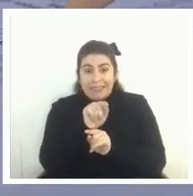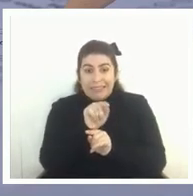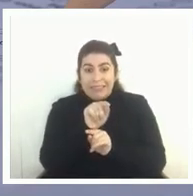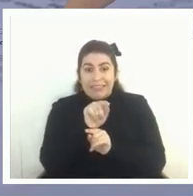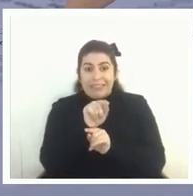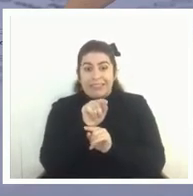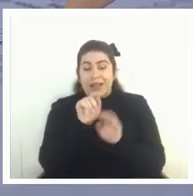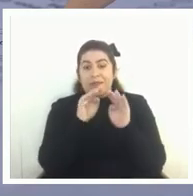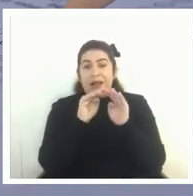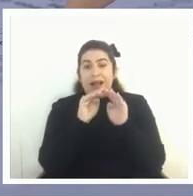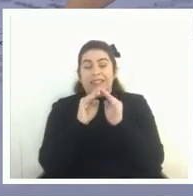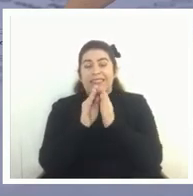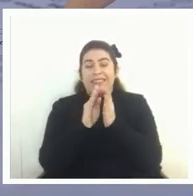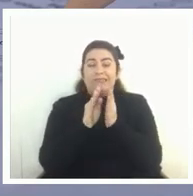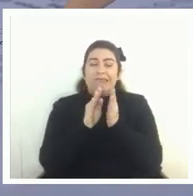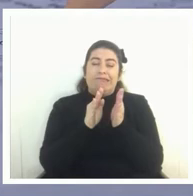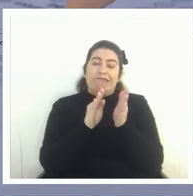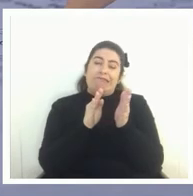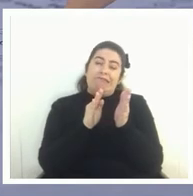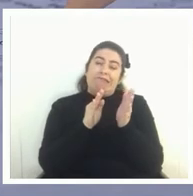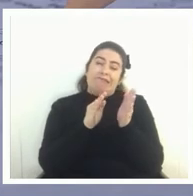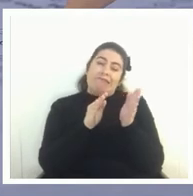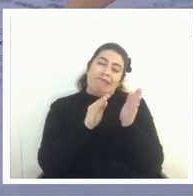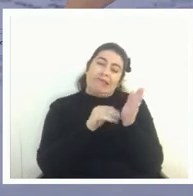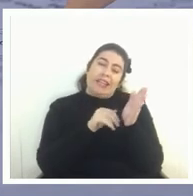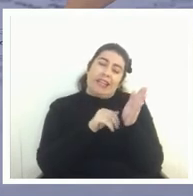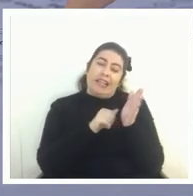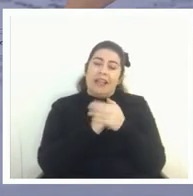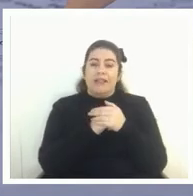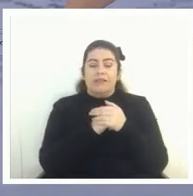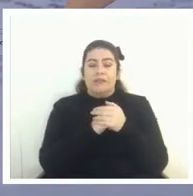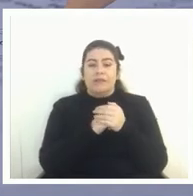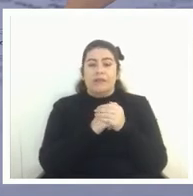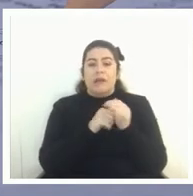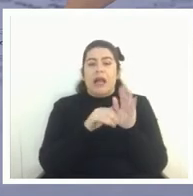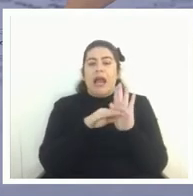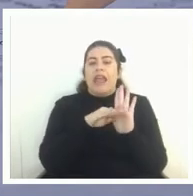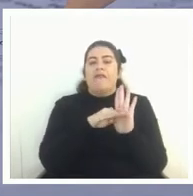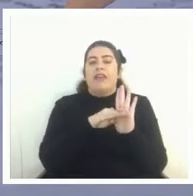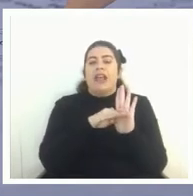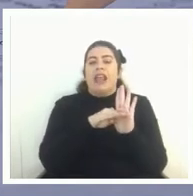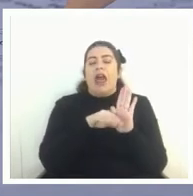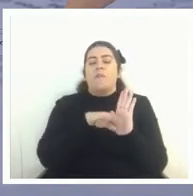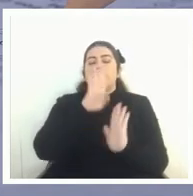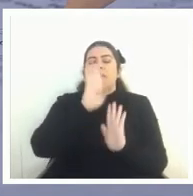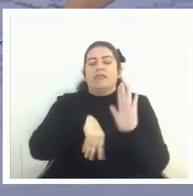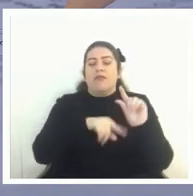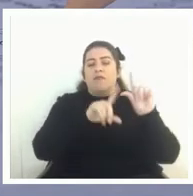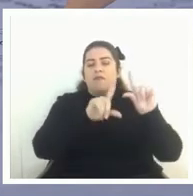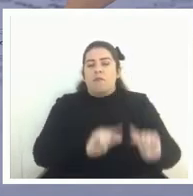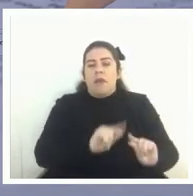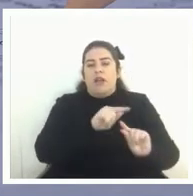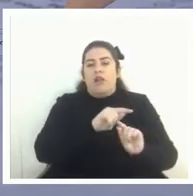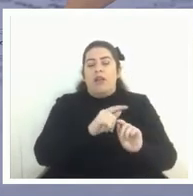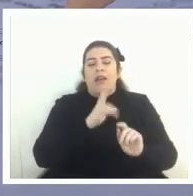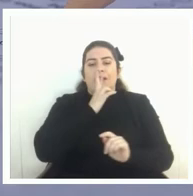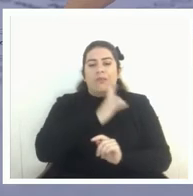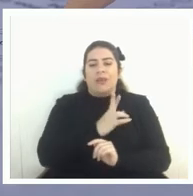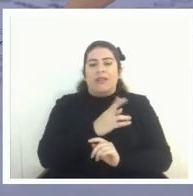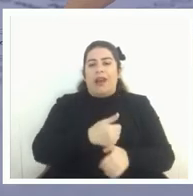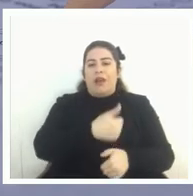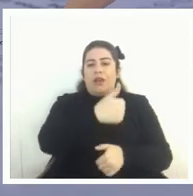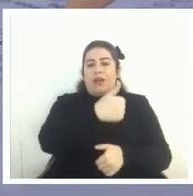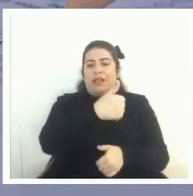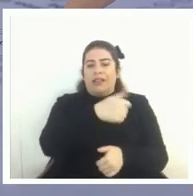hacia la izquierda hacia el nivel más bajo de respuestas correctas lo más